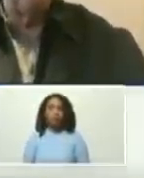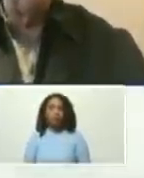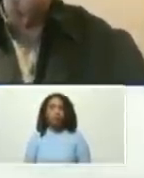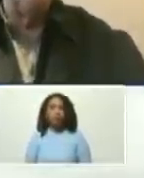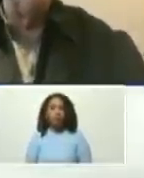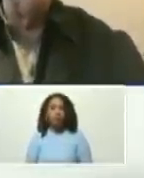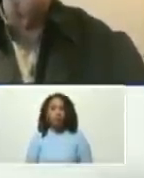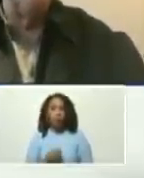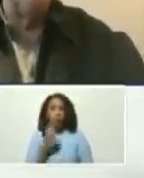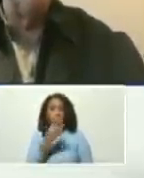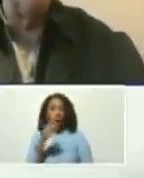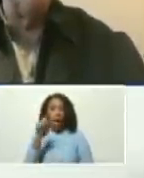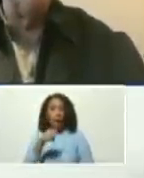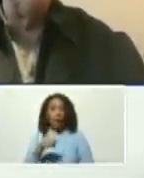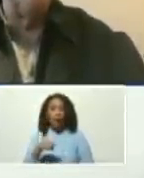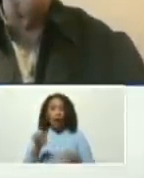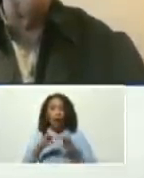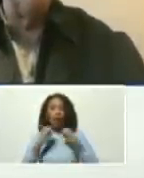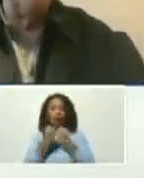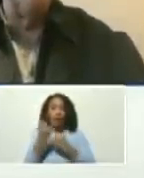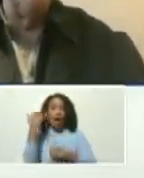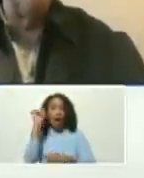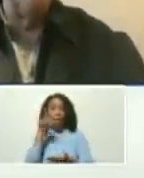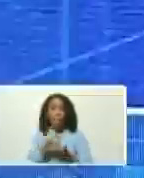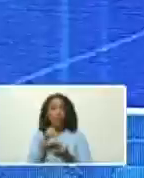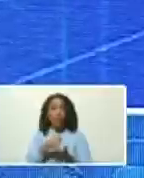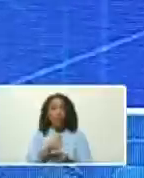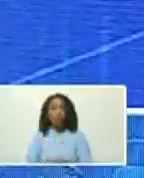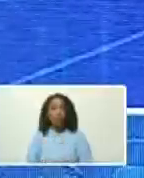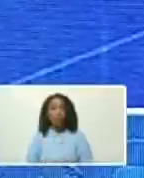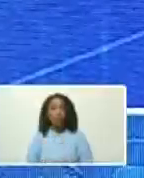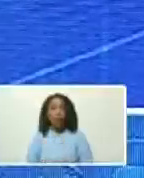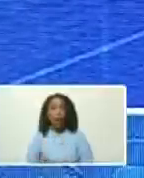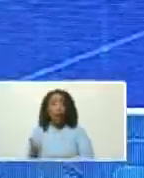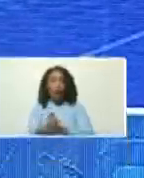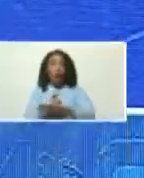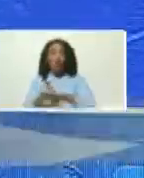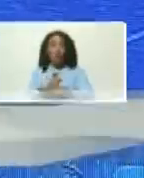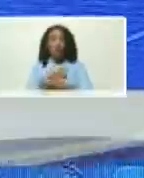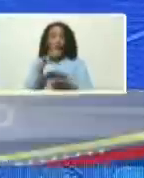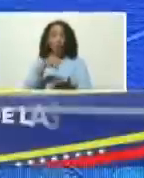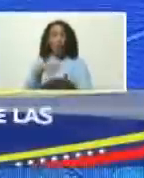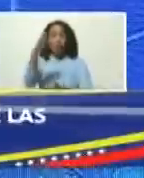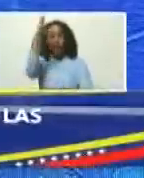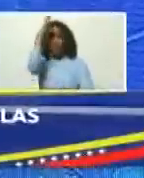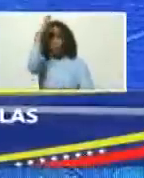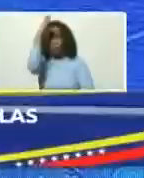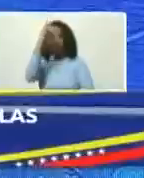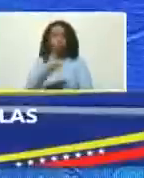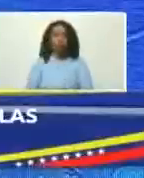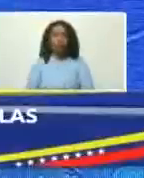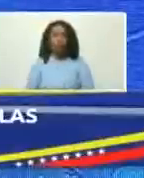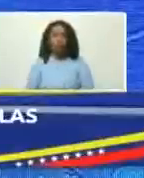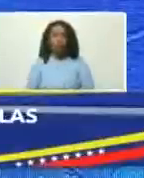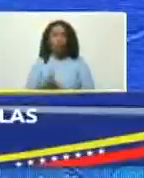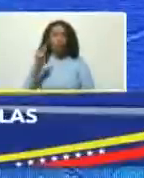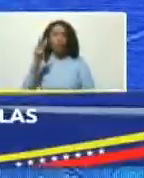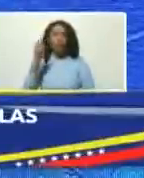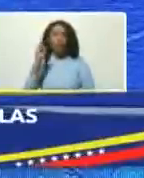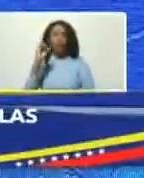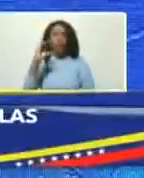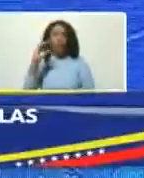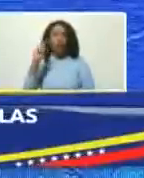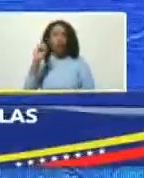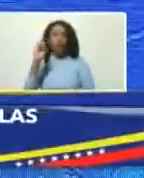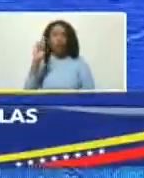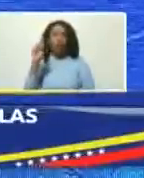bueno y aquí en esta sala tenemos presente al gobernador del estado Falcón Víctor Clar él es